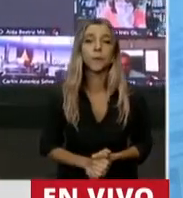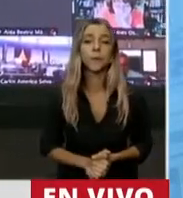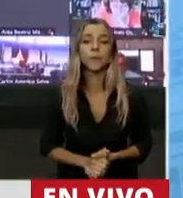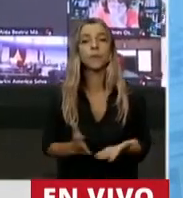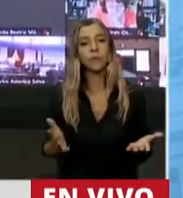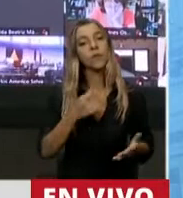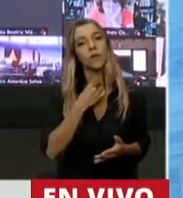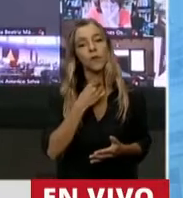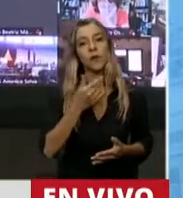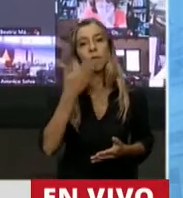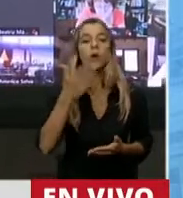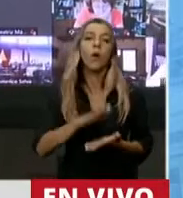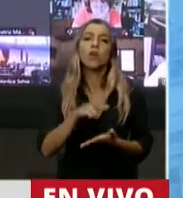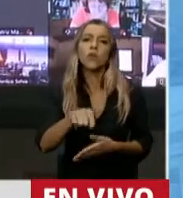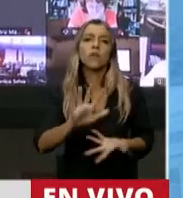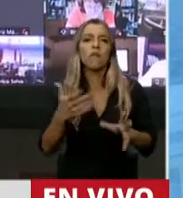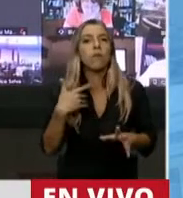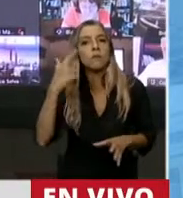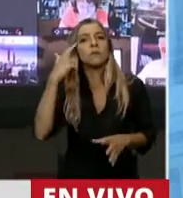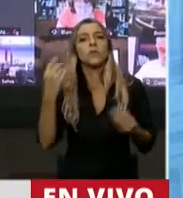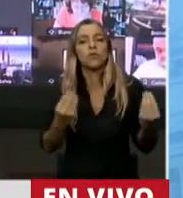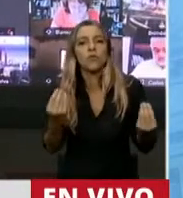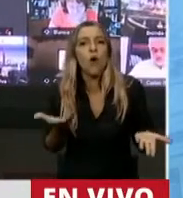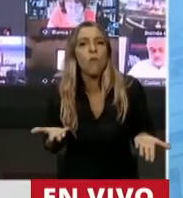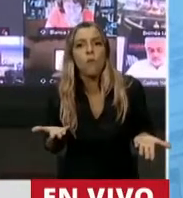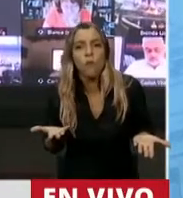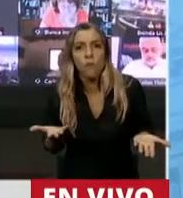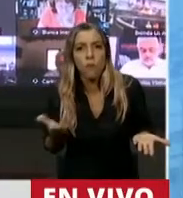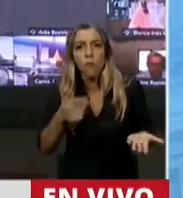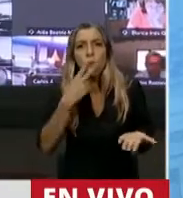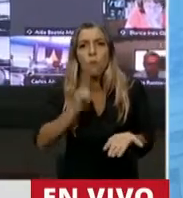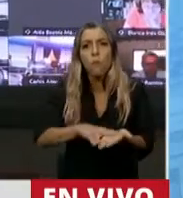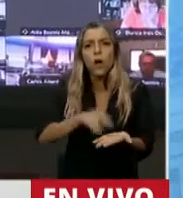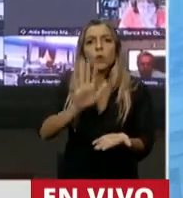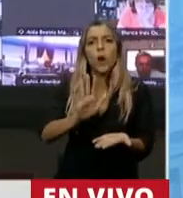Quiero referirme a la lógica política de este impuesto, por un minuto.